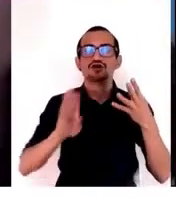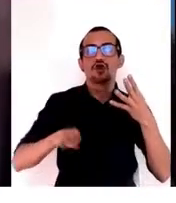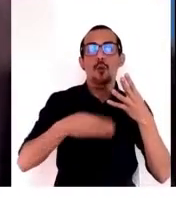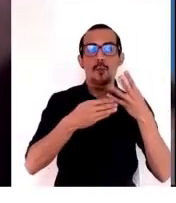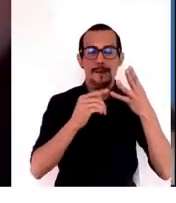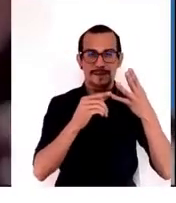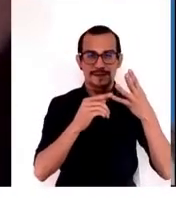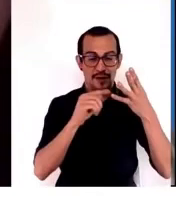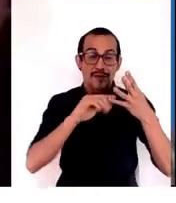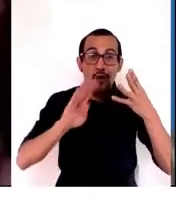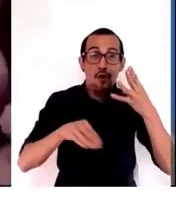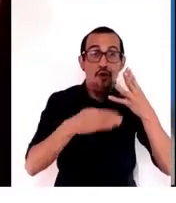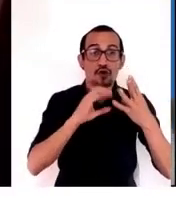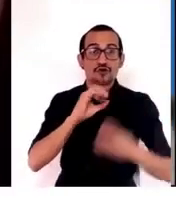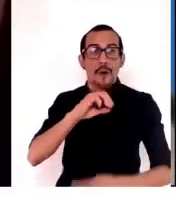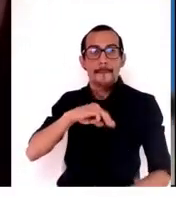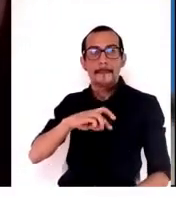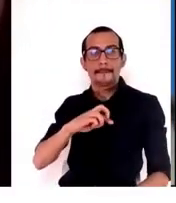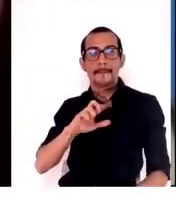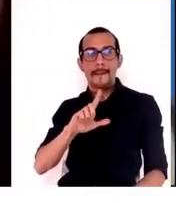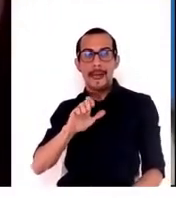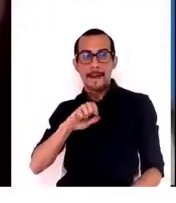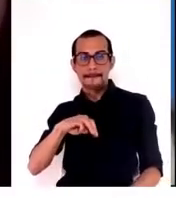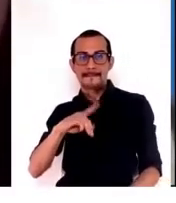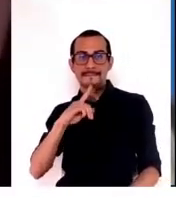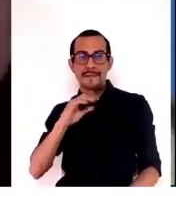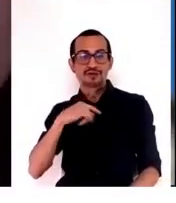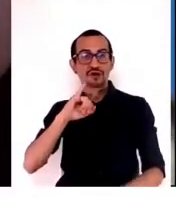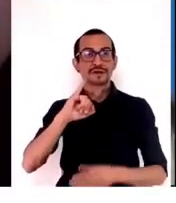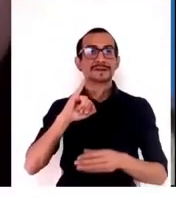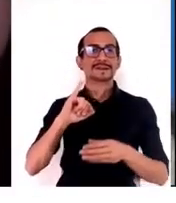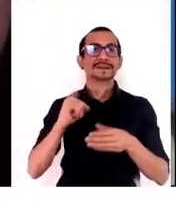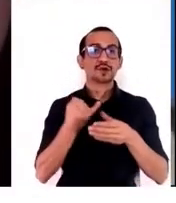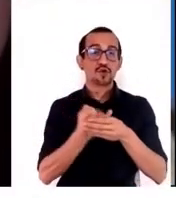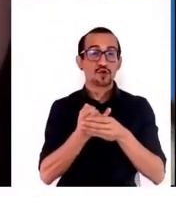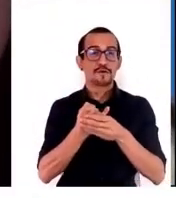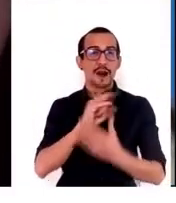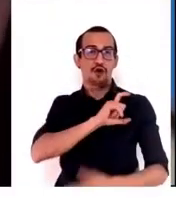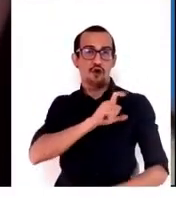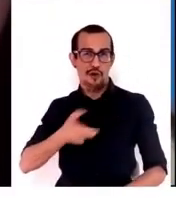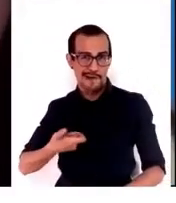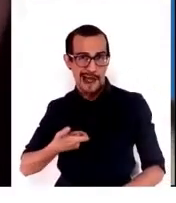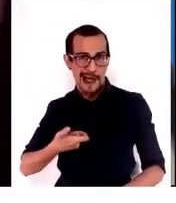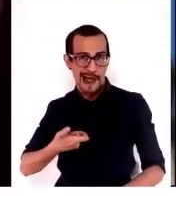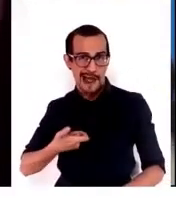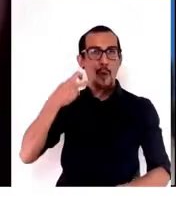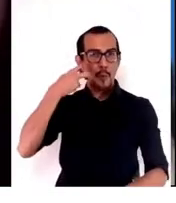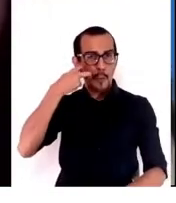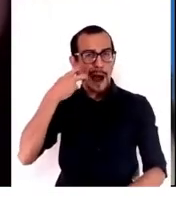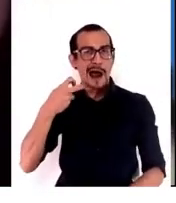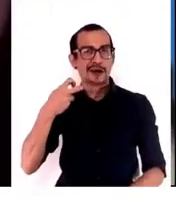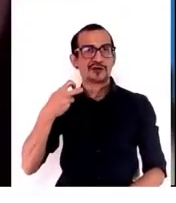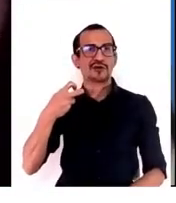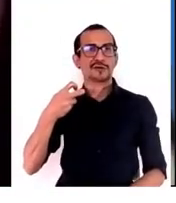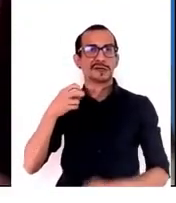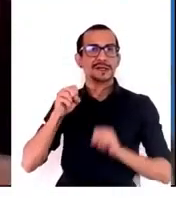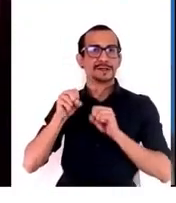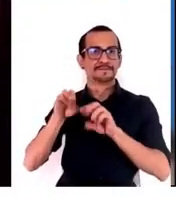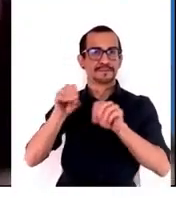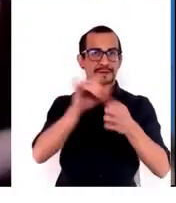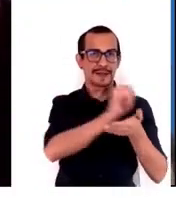Y los complementos, eso incluido gobernanza, capital humano e instituciones.